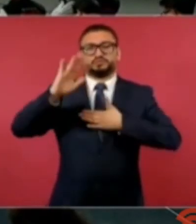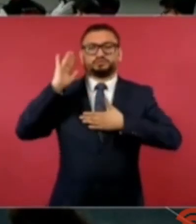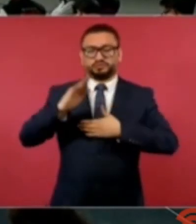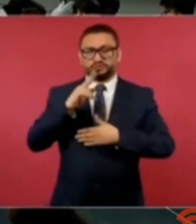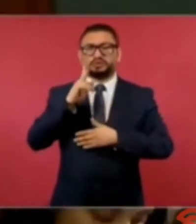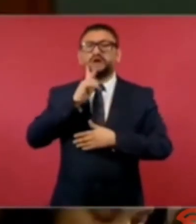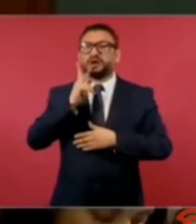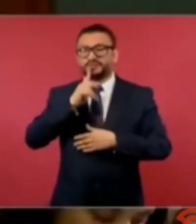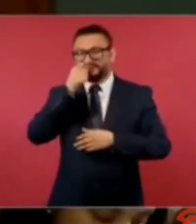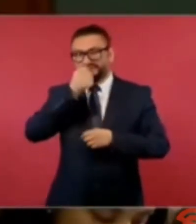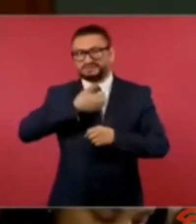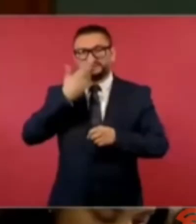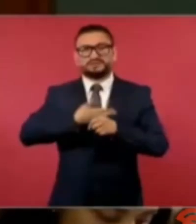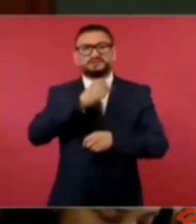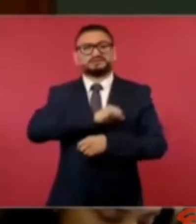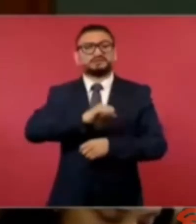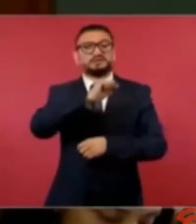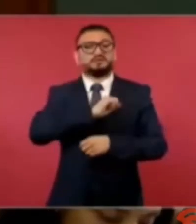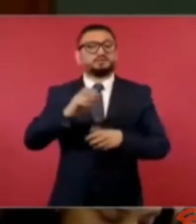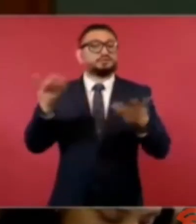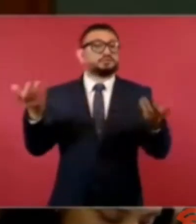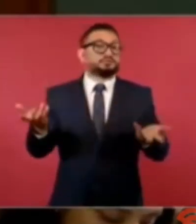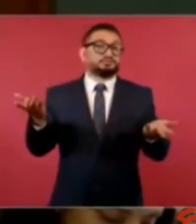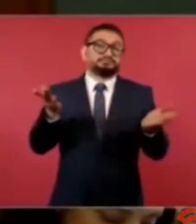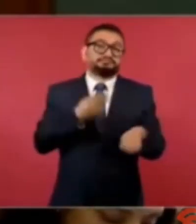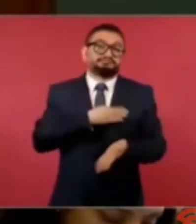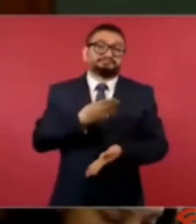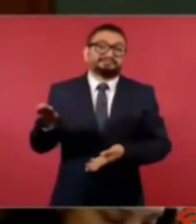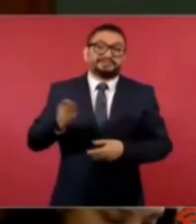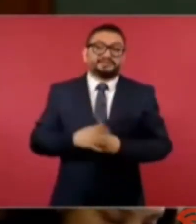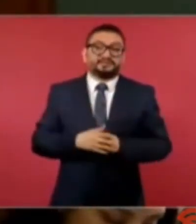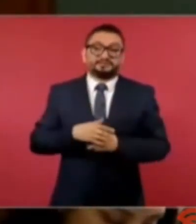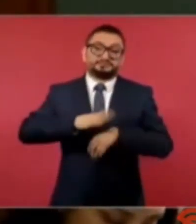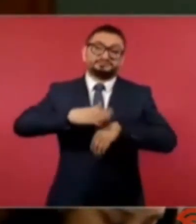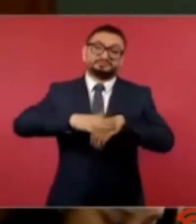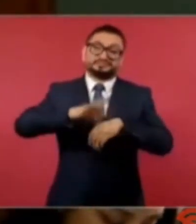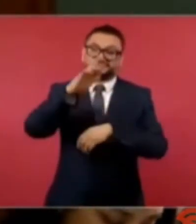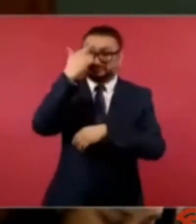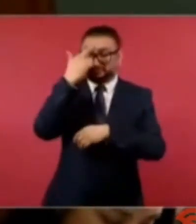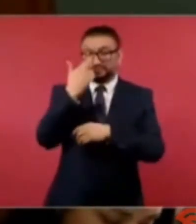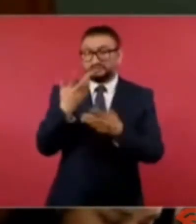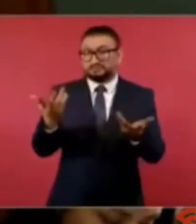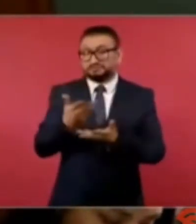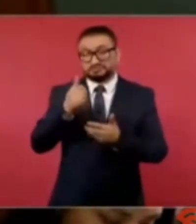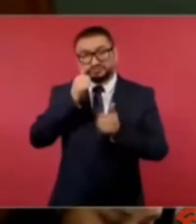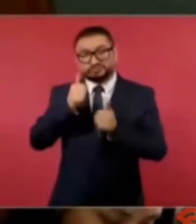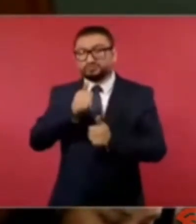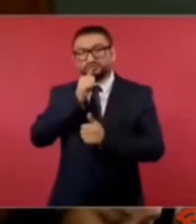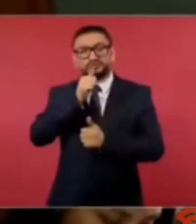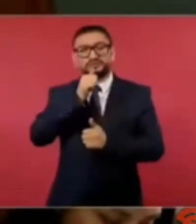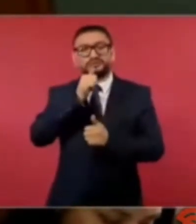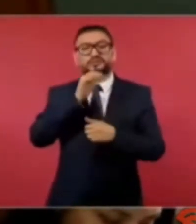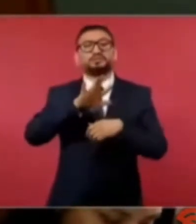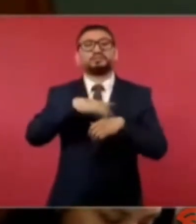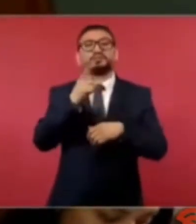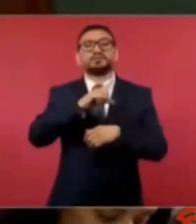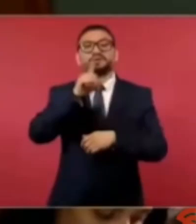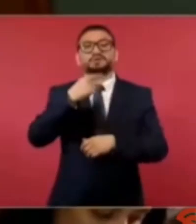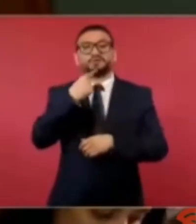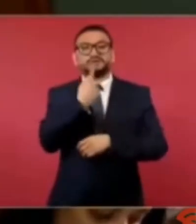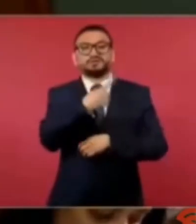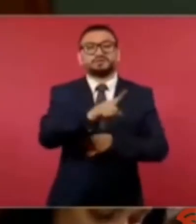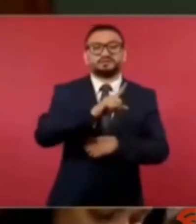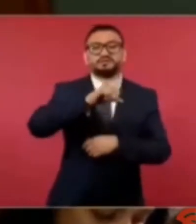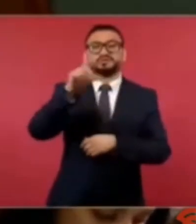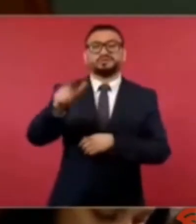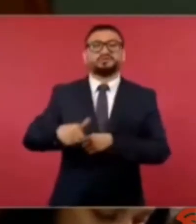el Secretario de Salud. Y bueno, pues nada más recordarle este caso que no se ha visto, porque después de esa denuncia se